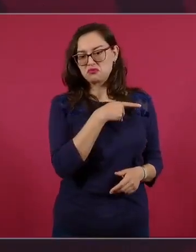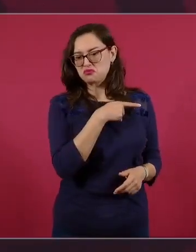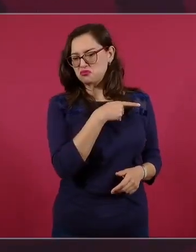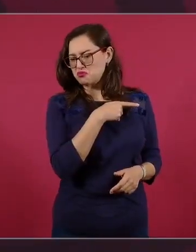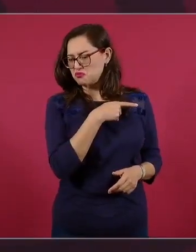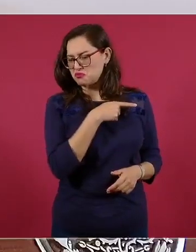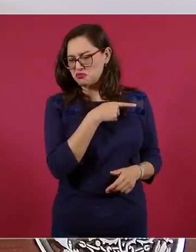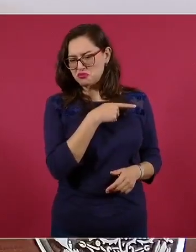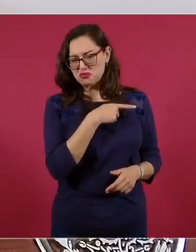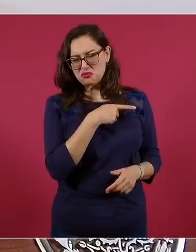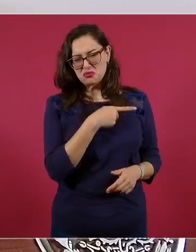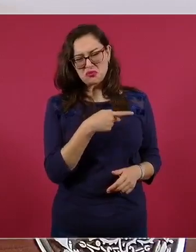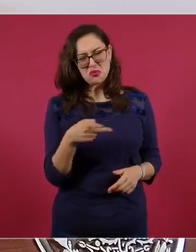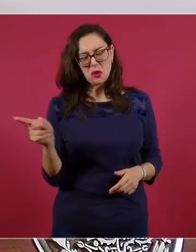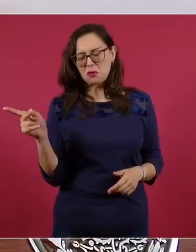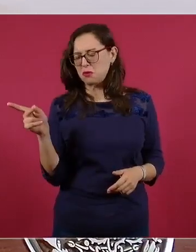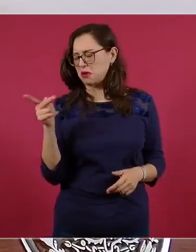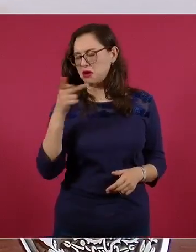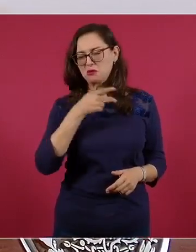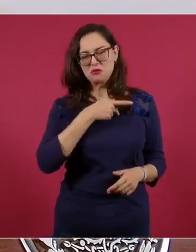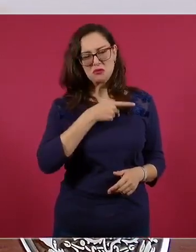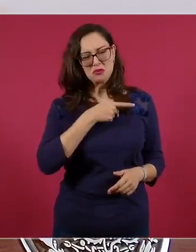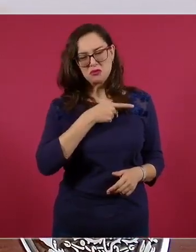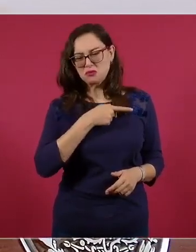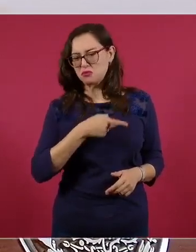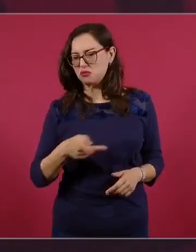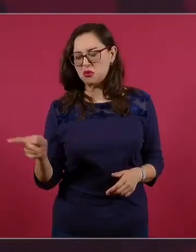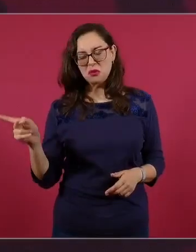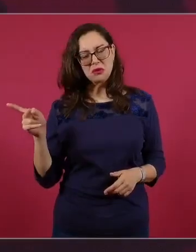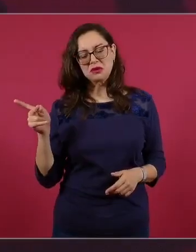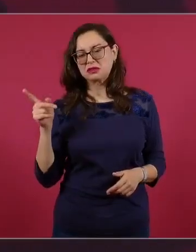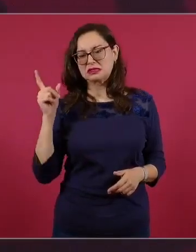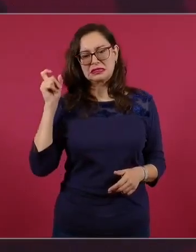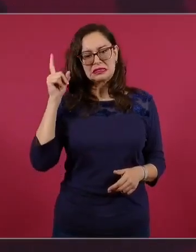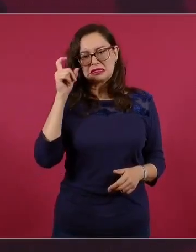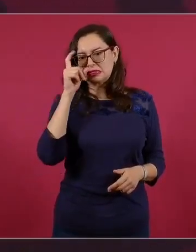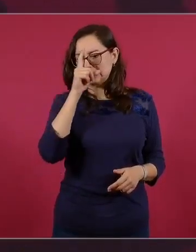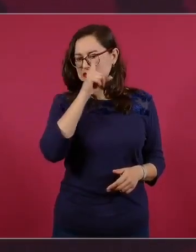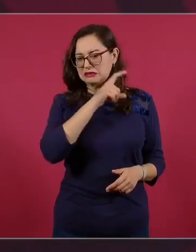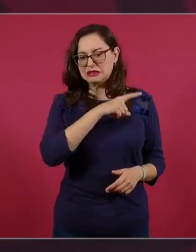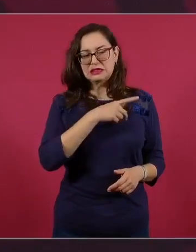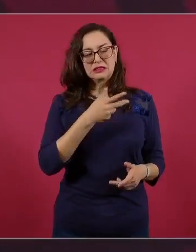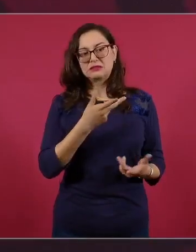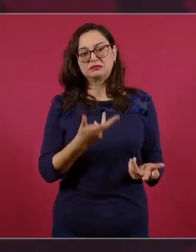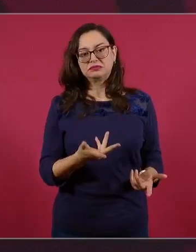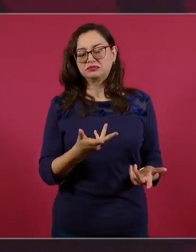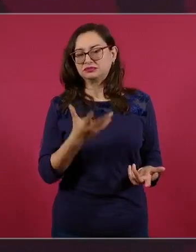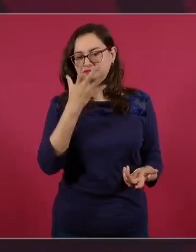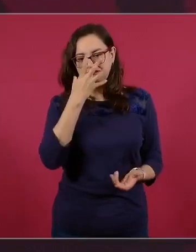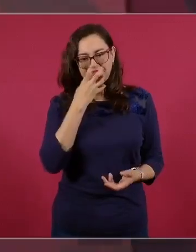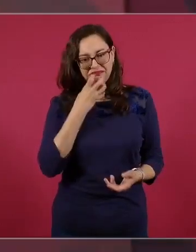y esto cuesta mucho trabajo aceptarlo, y desde luego es muy